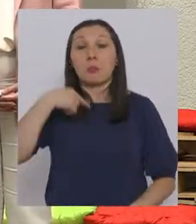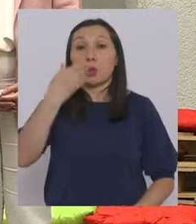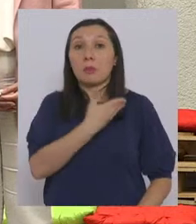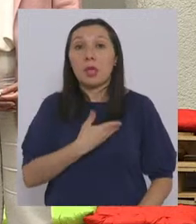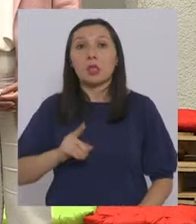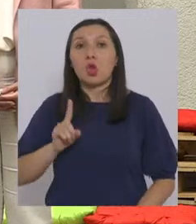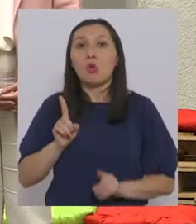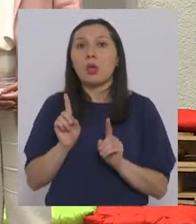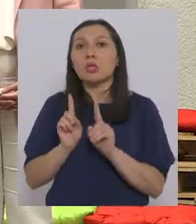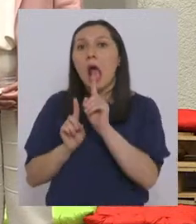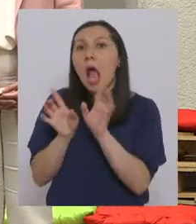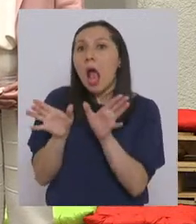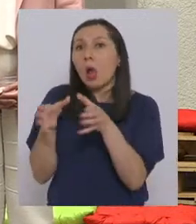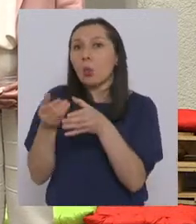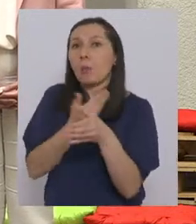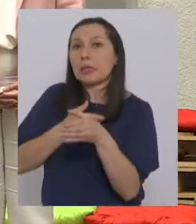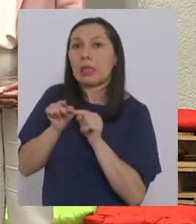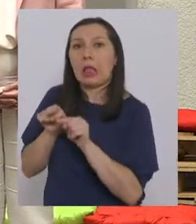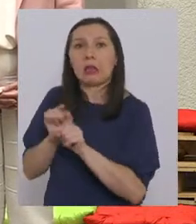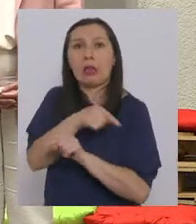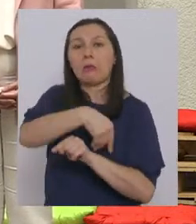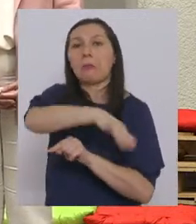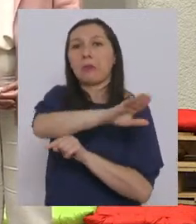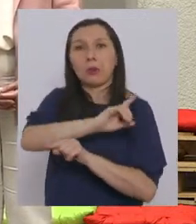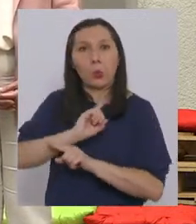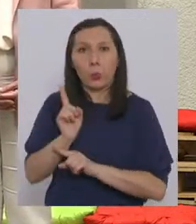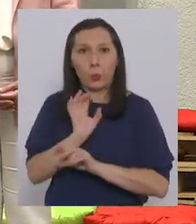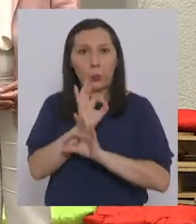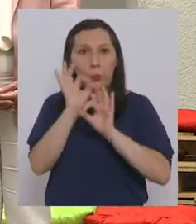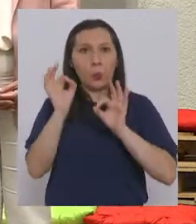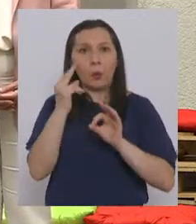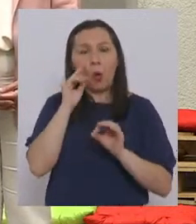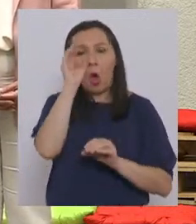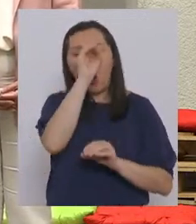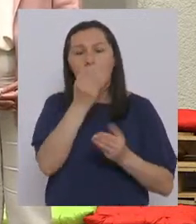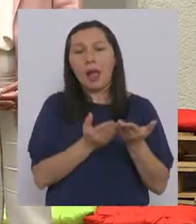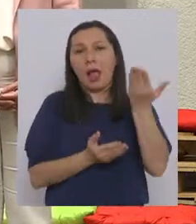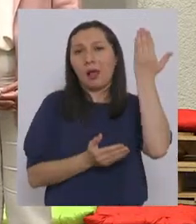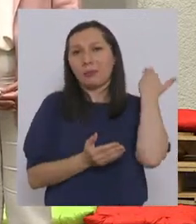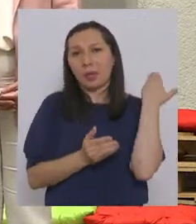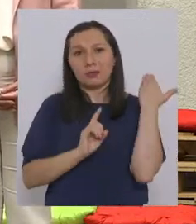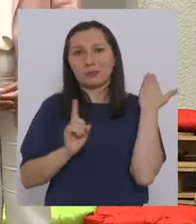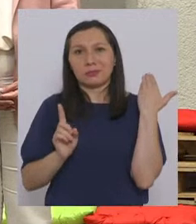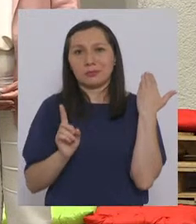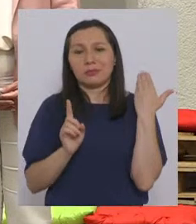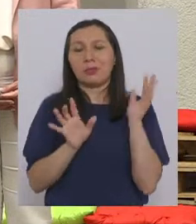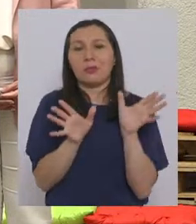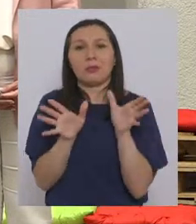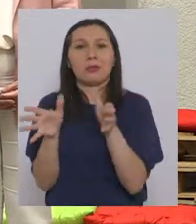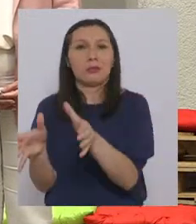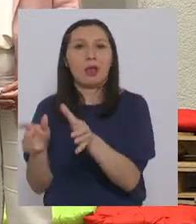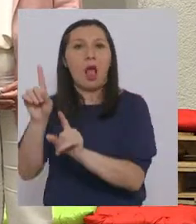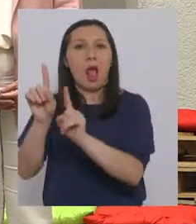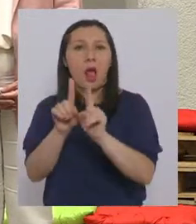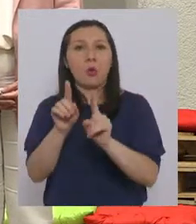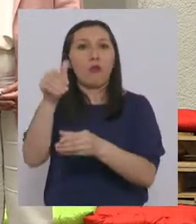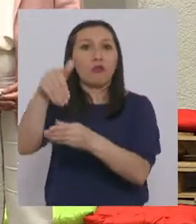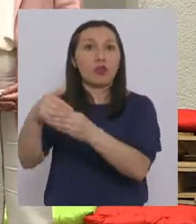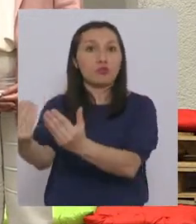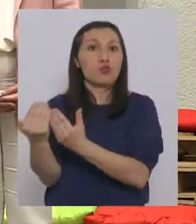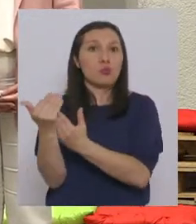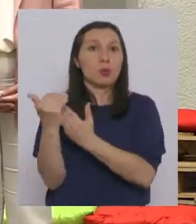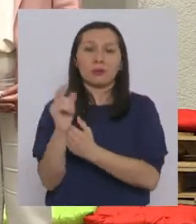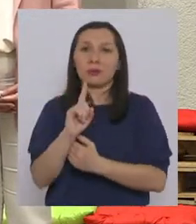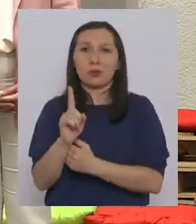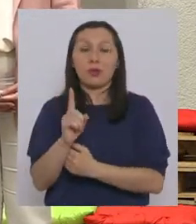hacer para un grupo no lo va a hacer para quienes tengan una mirada sobre el pasado no lo va a hacer para solamente algunos que hayan votado por él